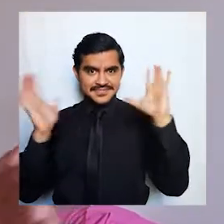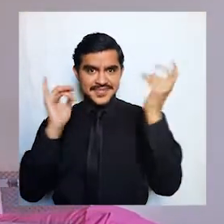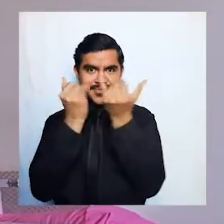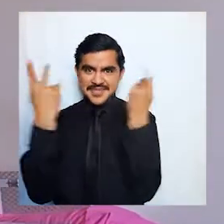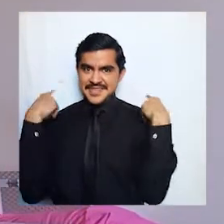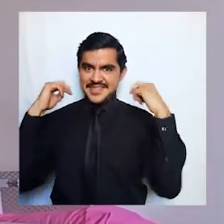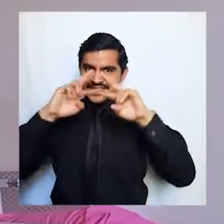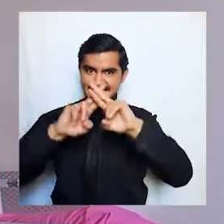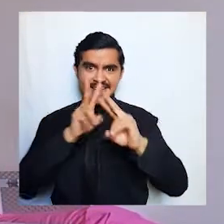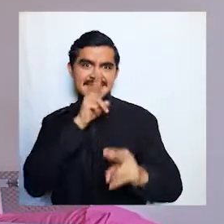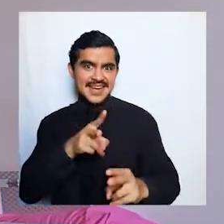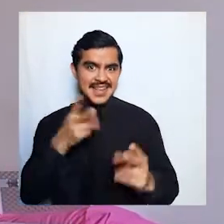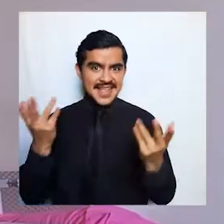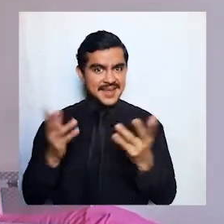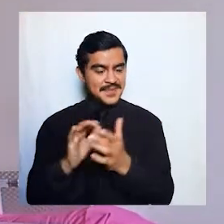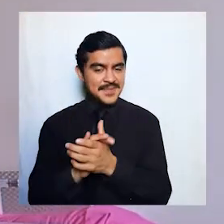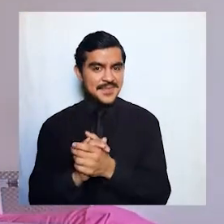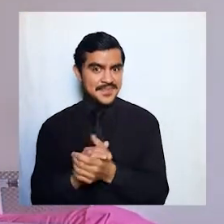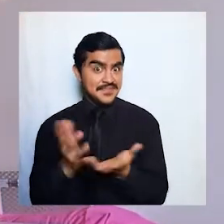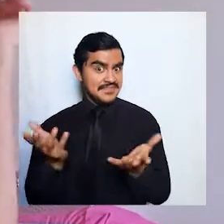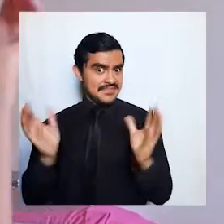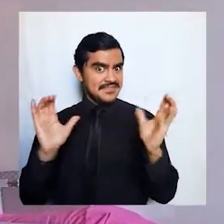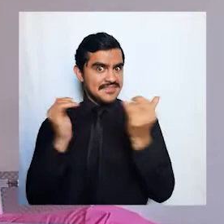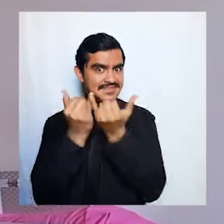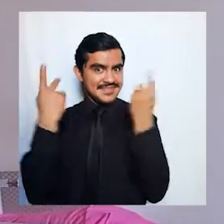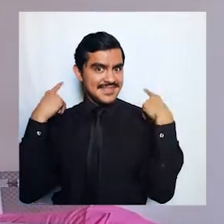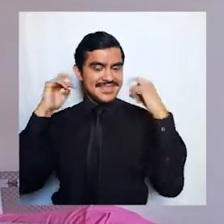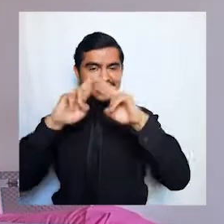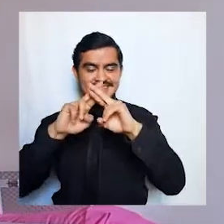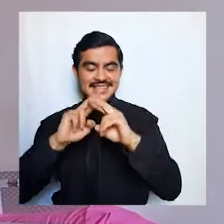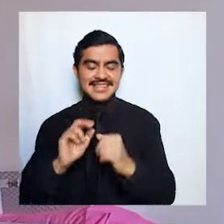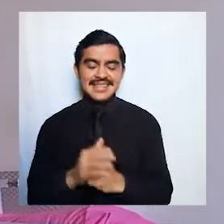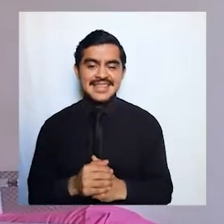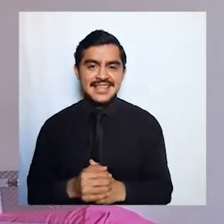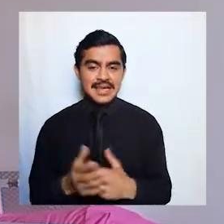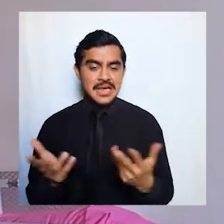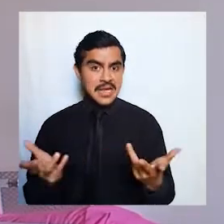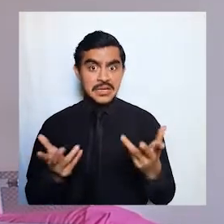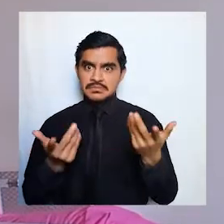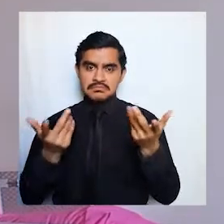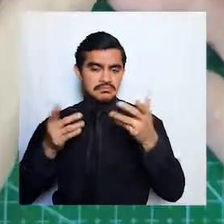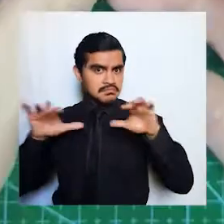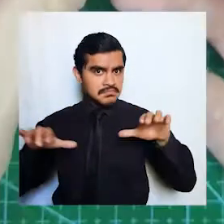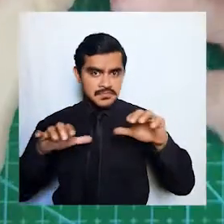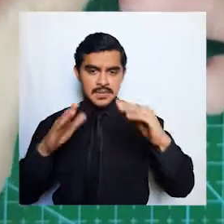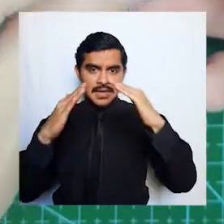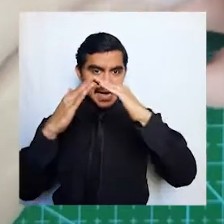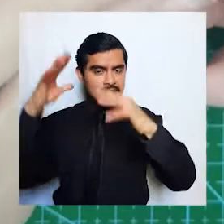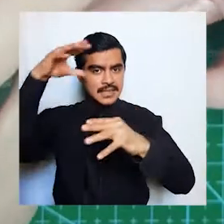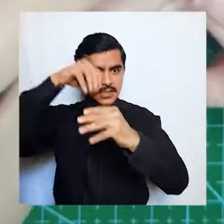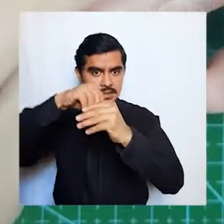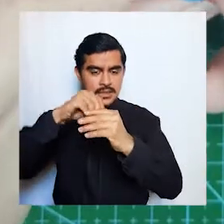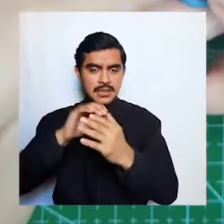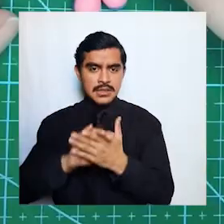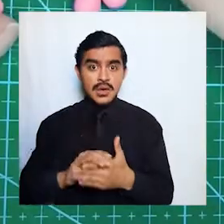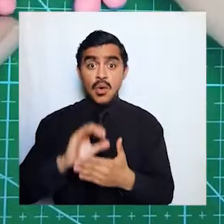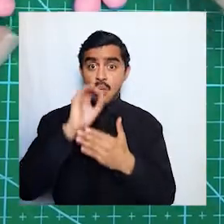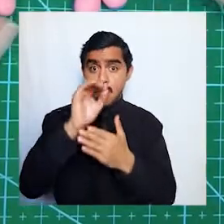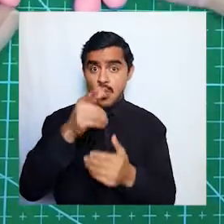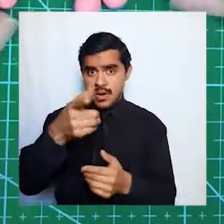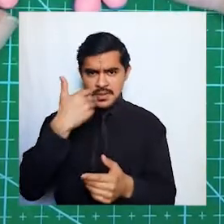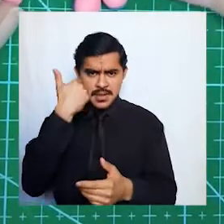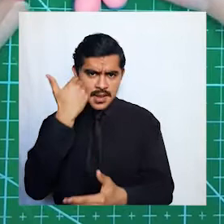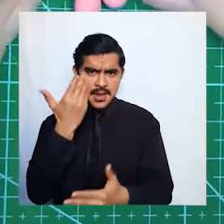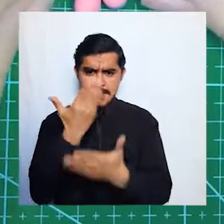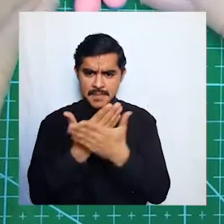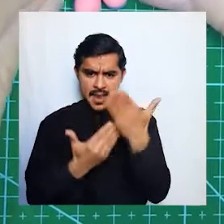maestra parecen de maestra ¿no? todo eso lo tengo en la casa o quieren hacer